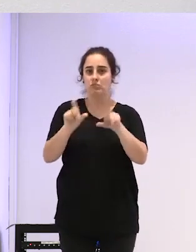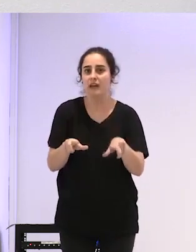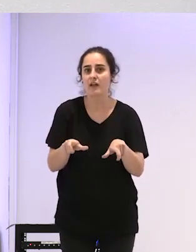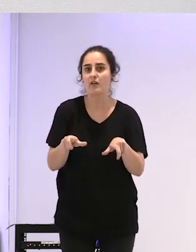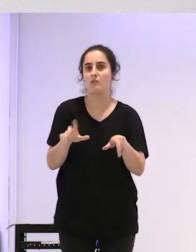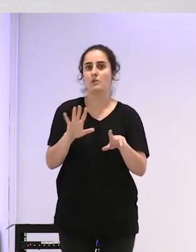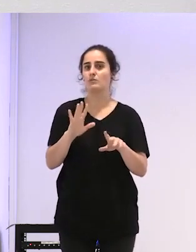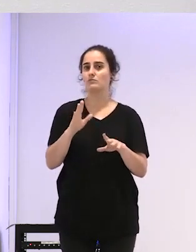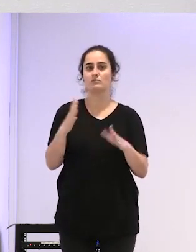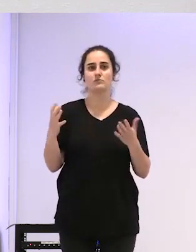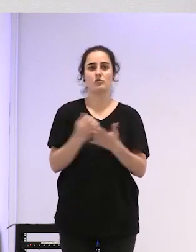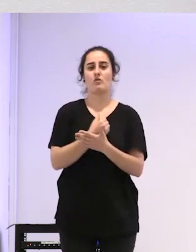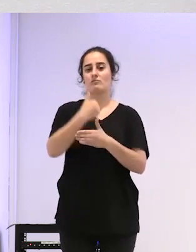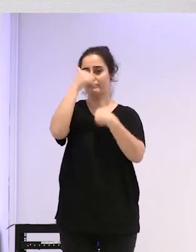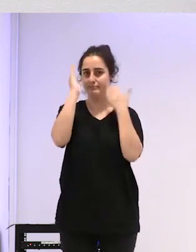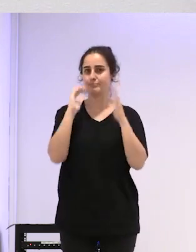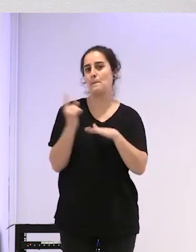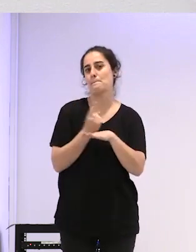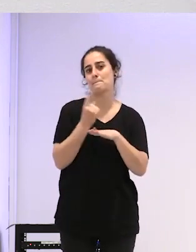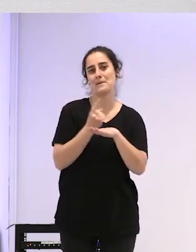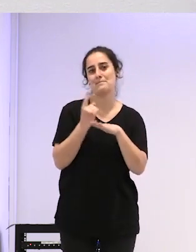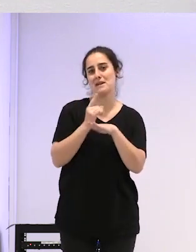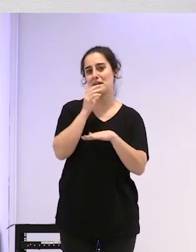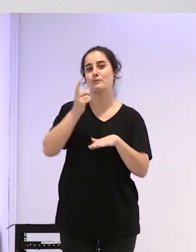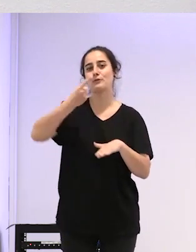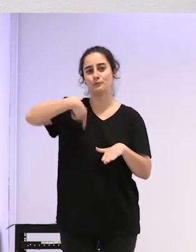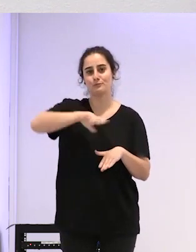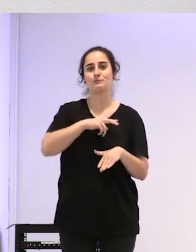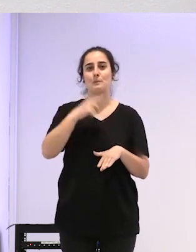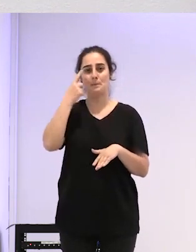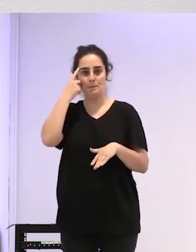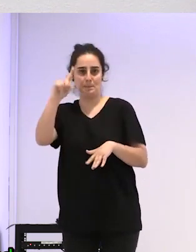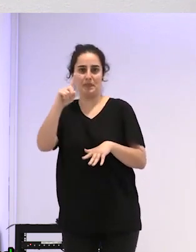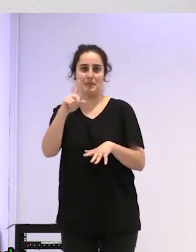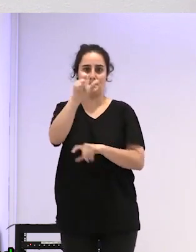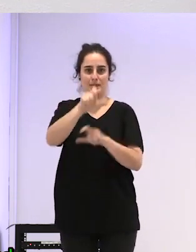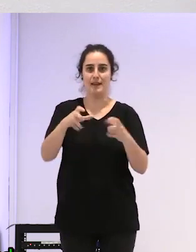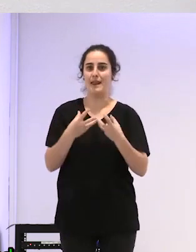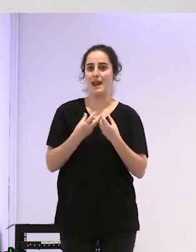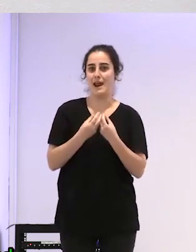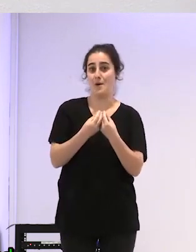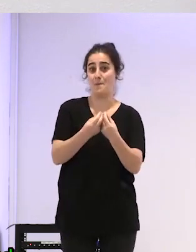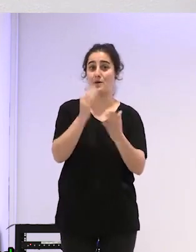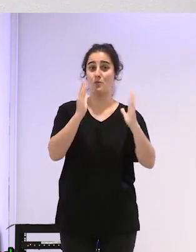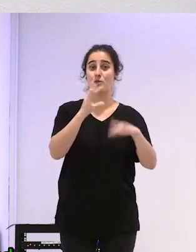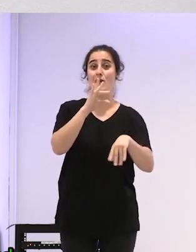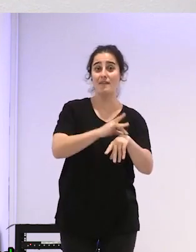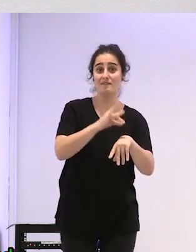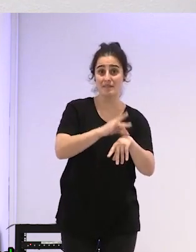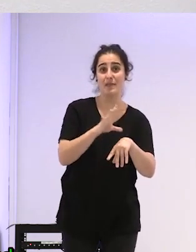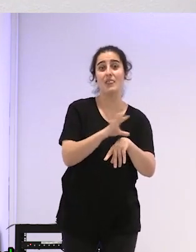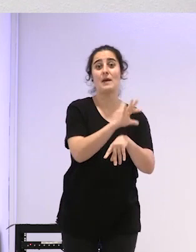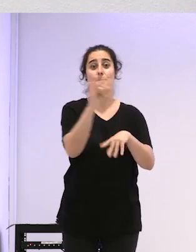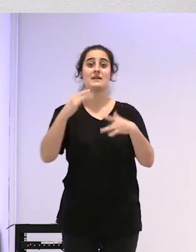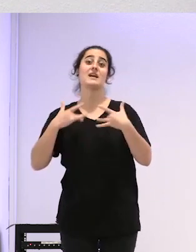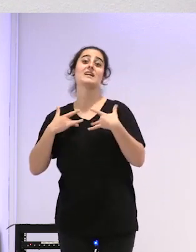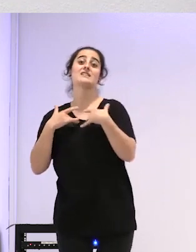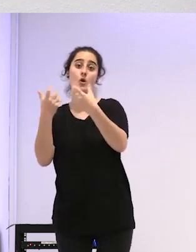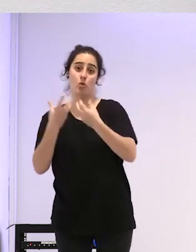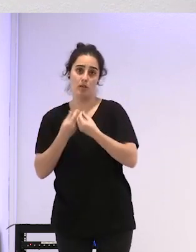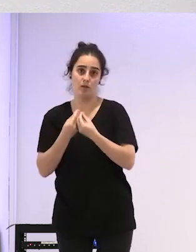primaria de atención primaria personas que sabemos acompañar a las personas tanto en la enfermedad como en su salud